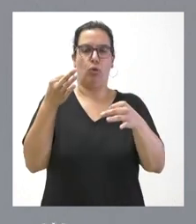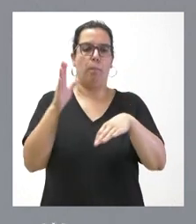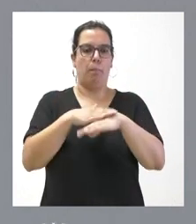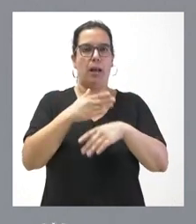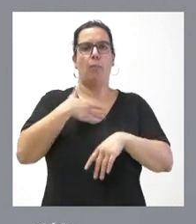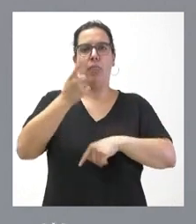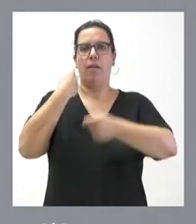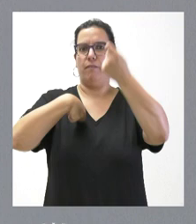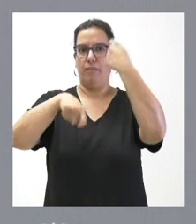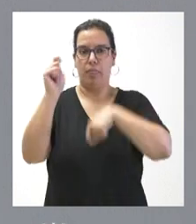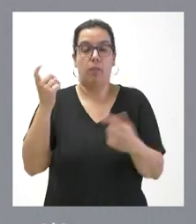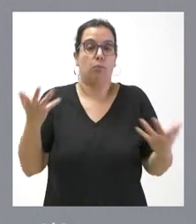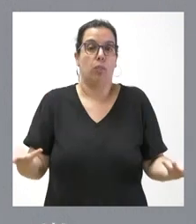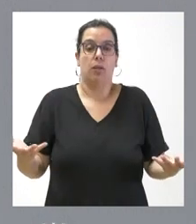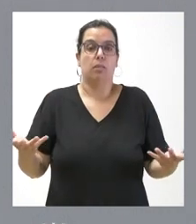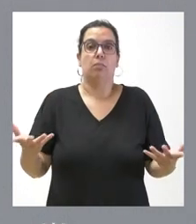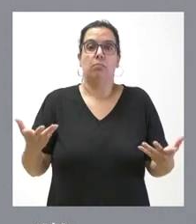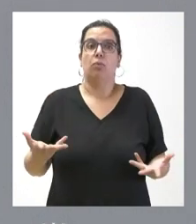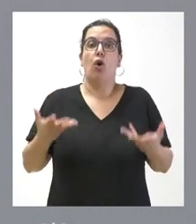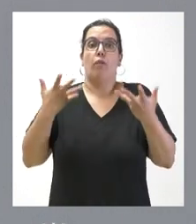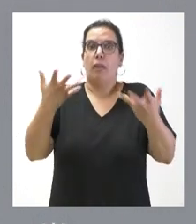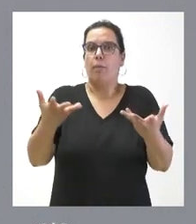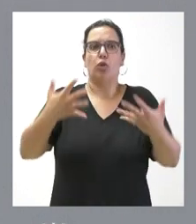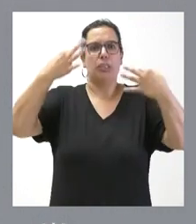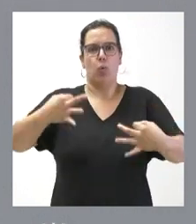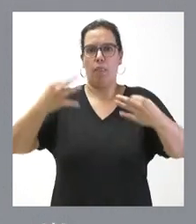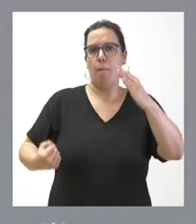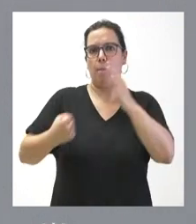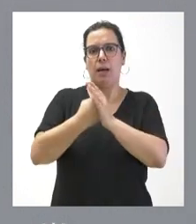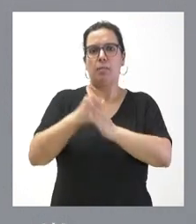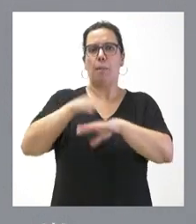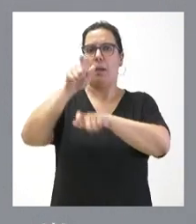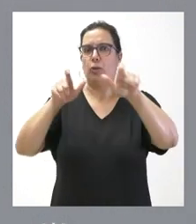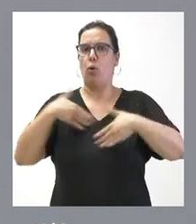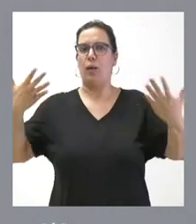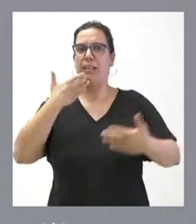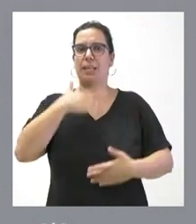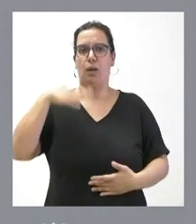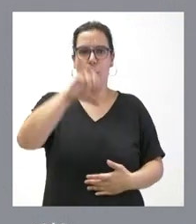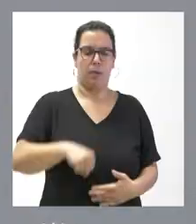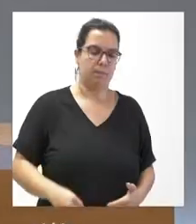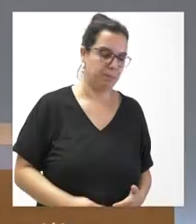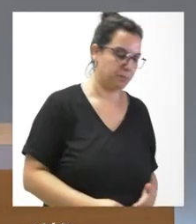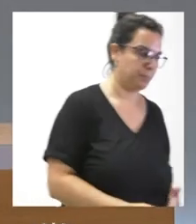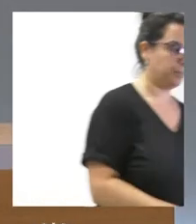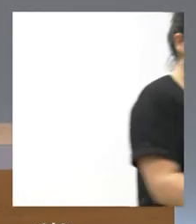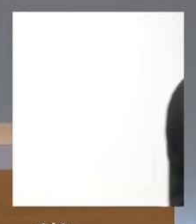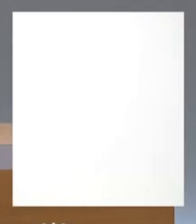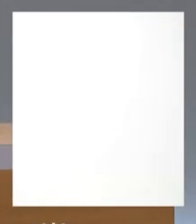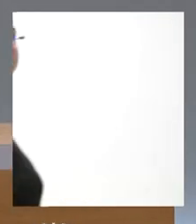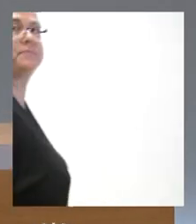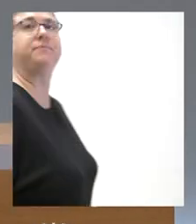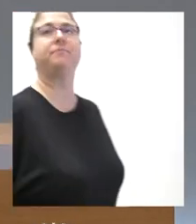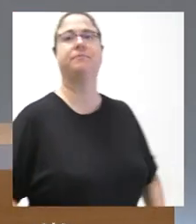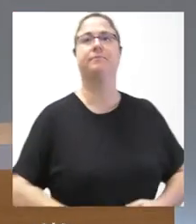a los mercados. Y, por tanto, ofrecemos desde aquí todas las garantías para cualquier consumidor en el acceso a la misma. ¿Y las otras dos